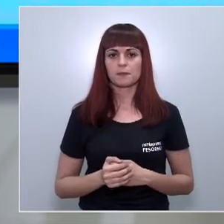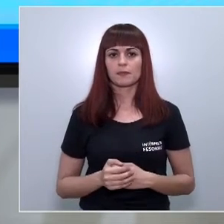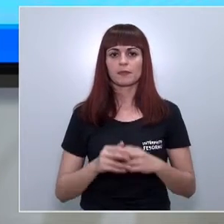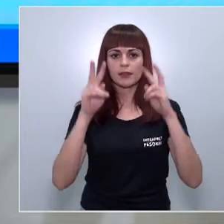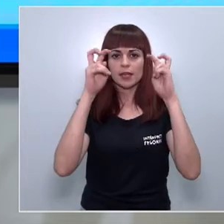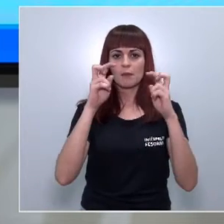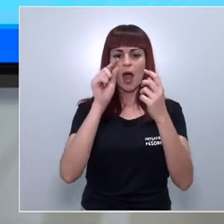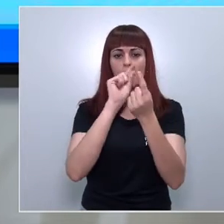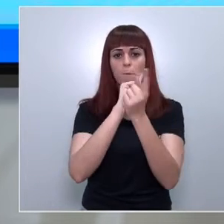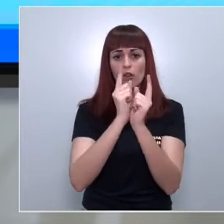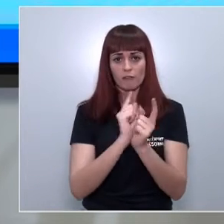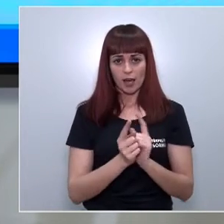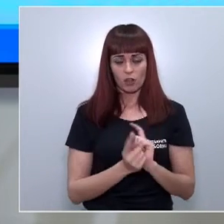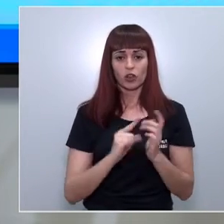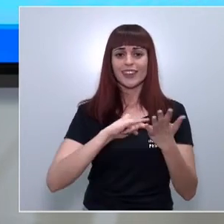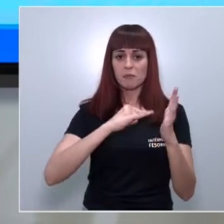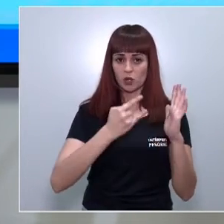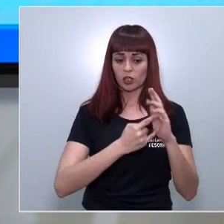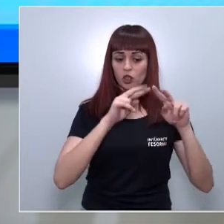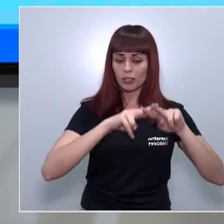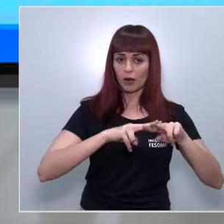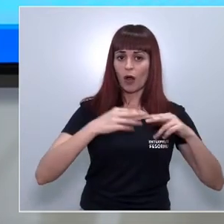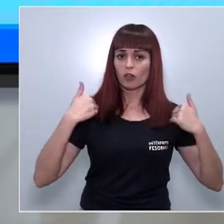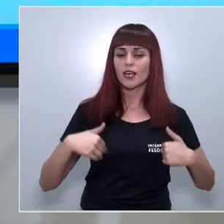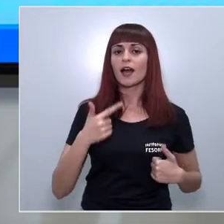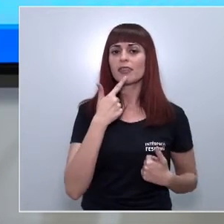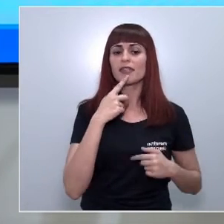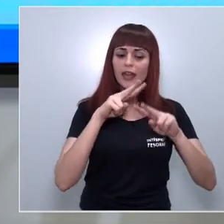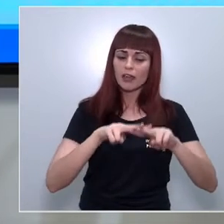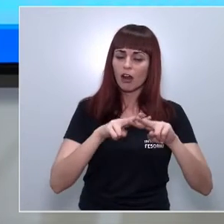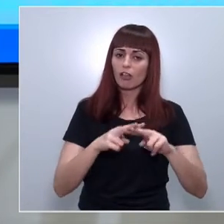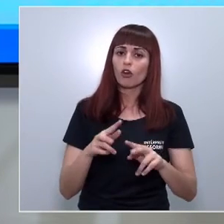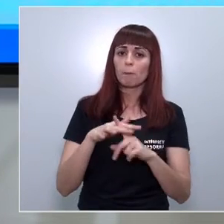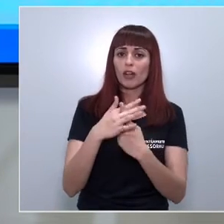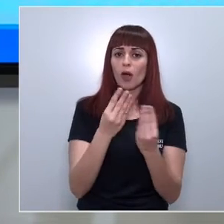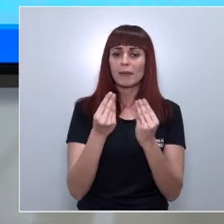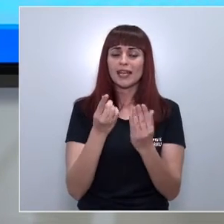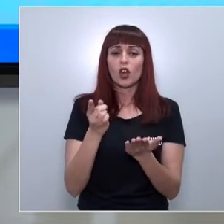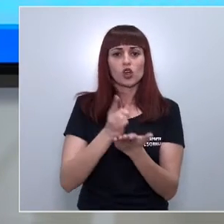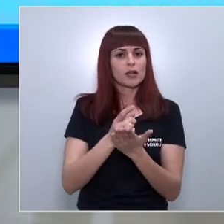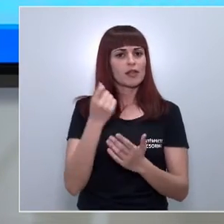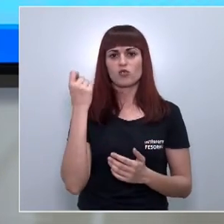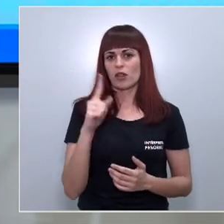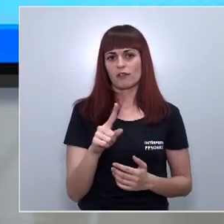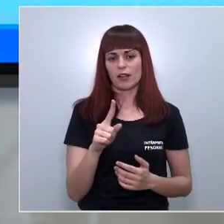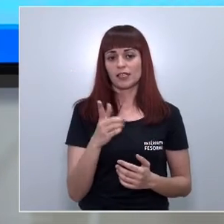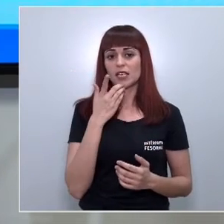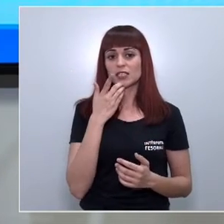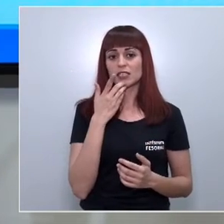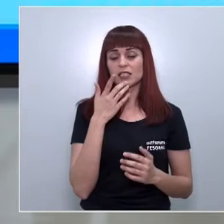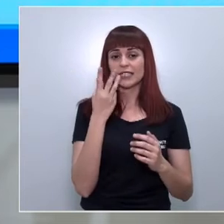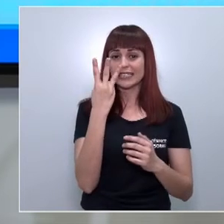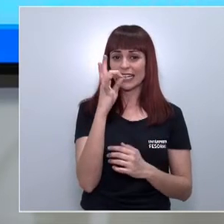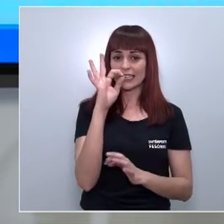modificación de proyectos ya evaluados se estima que no requerirán de nueva evaluación ambiental si esa modificación no implica un incremento del